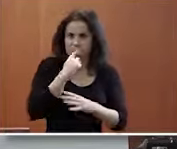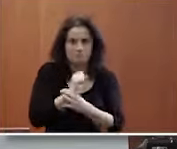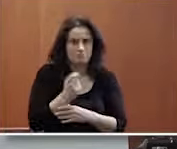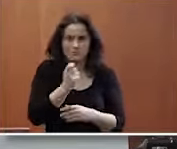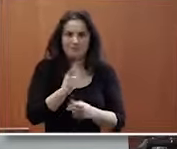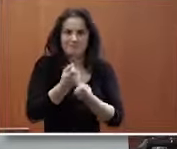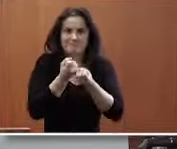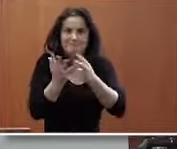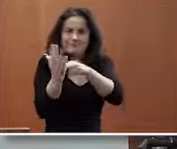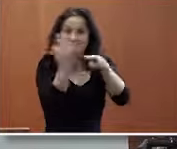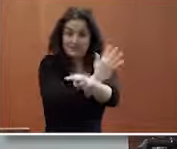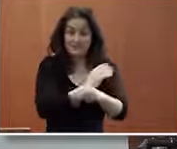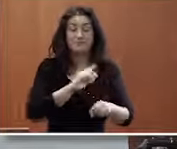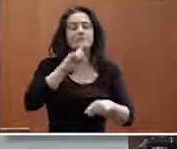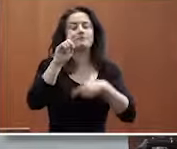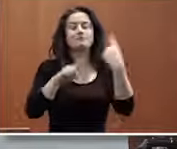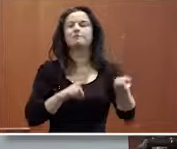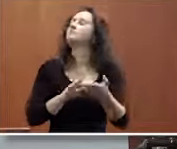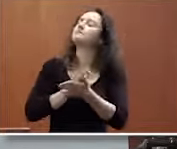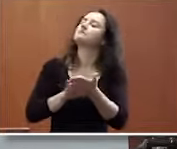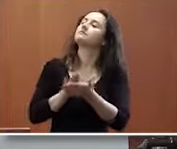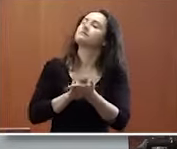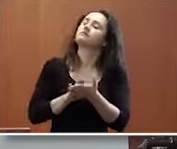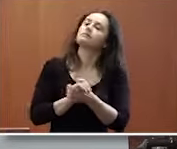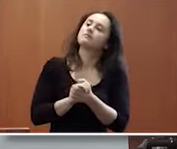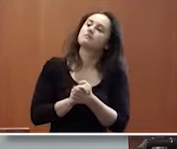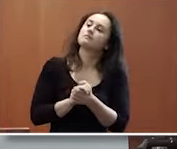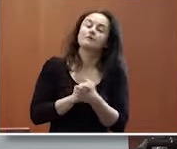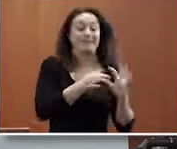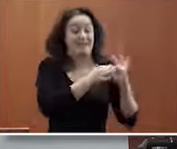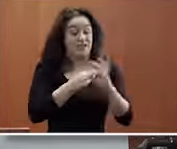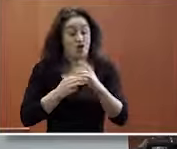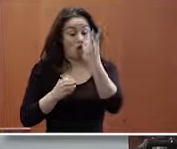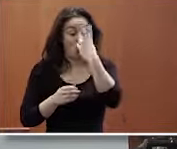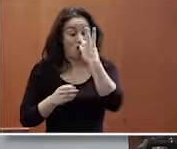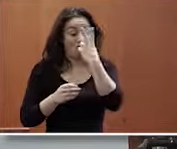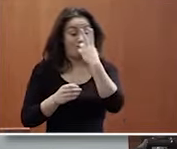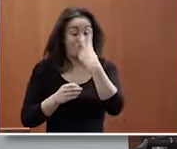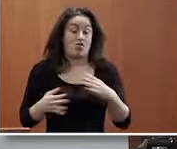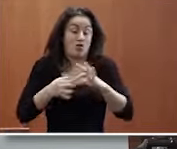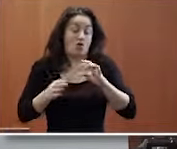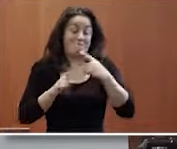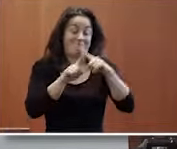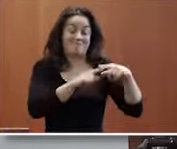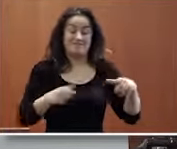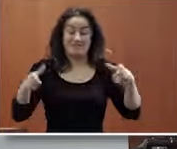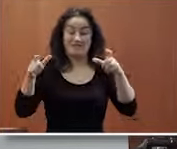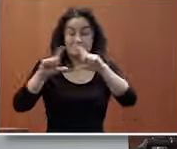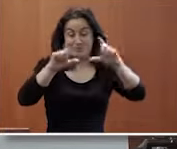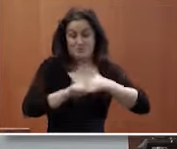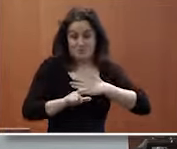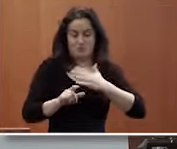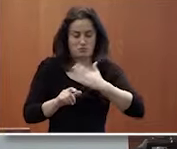algunas cuestiones relativas con esto aplicándonos a la fundación 11 a 11 y a sus empresas bueno nosotros tenemos un